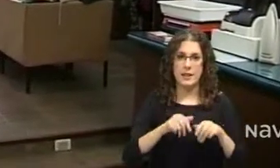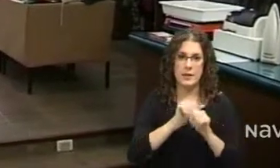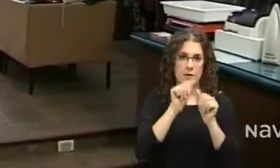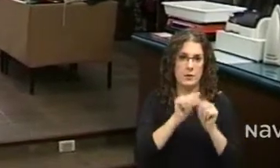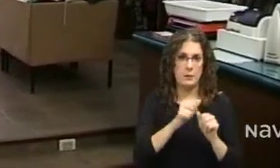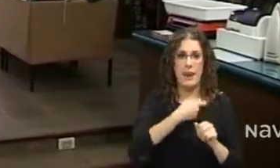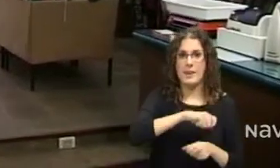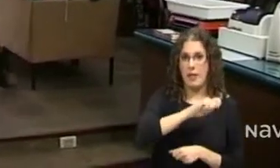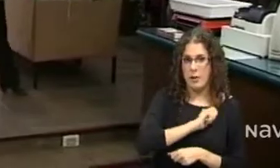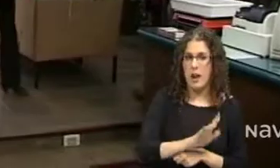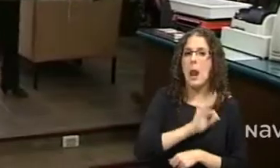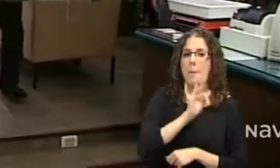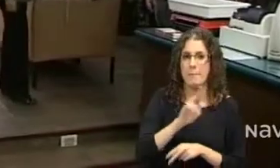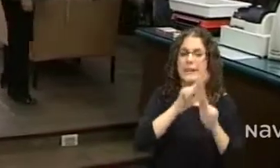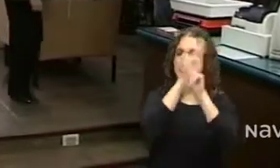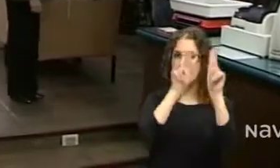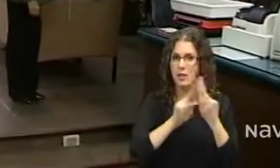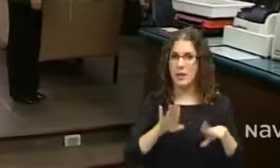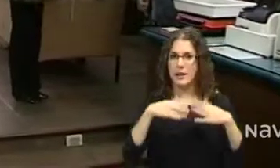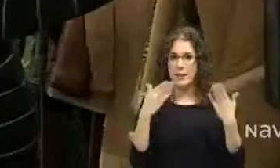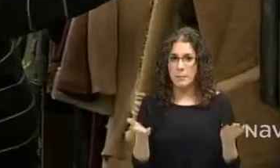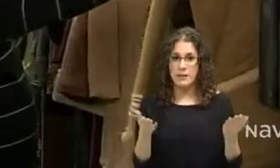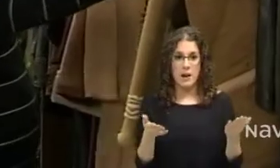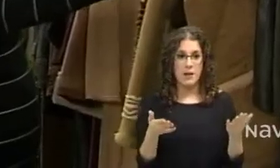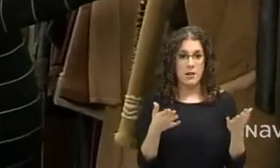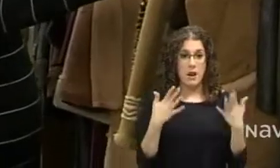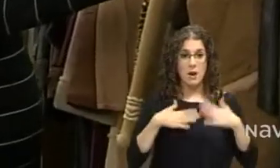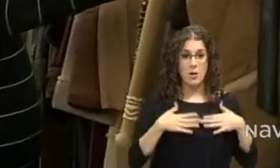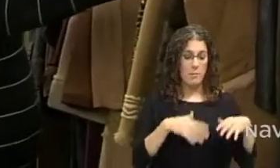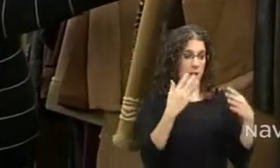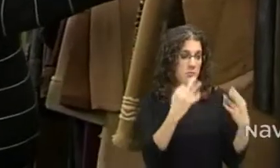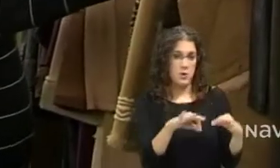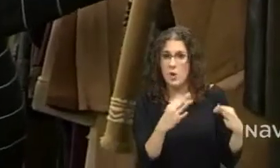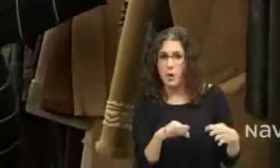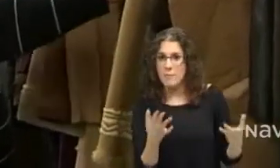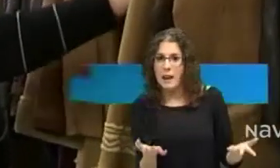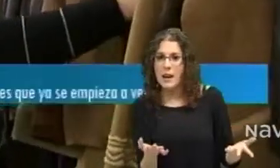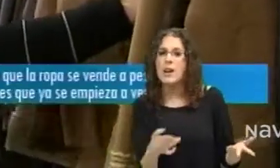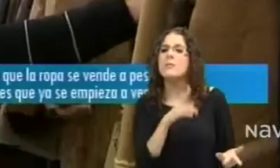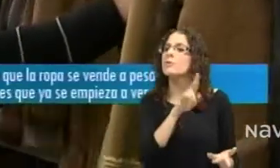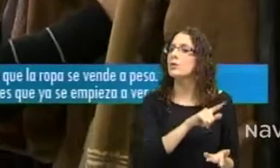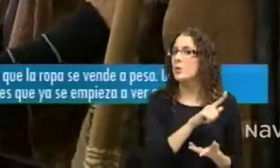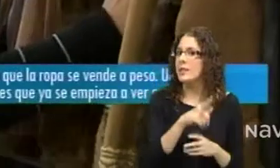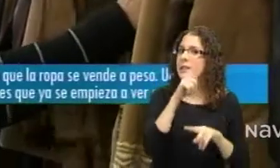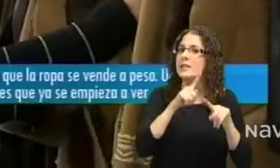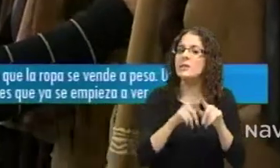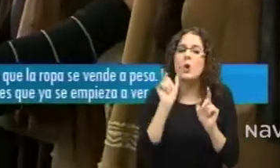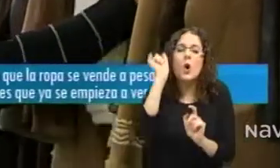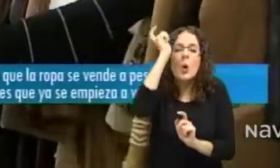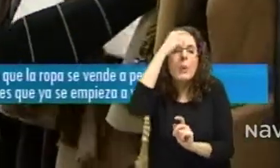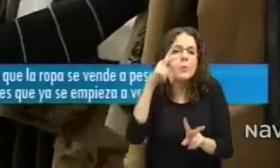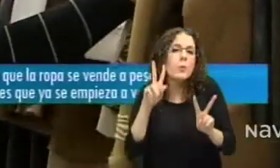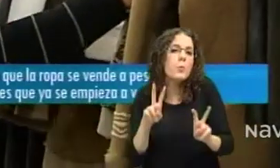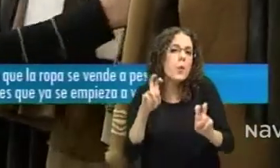ropa al peso, más que una tienda de ropa conocida normal y corriente. Digamos que es un nuevo concepto de compra,